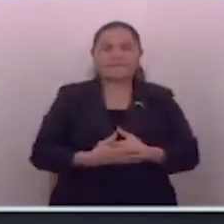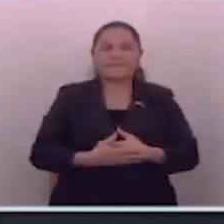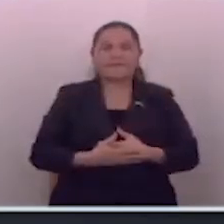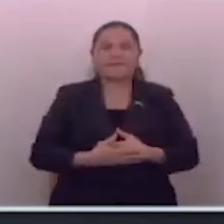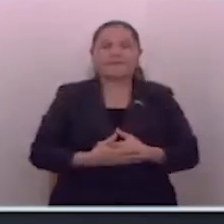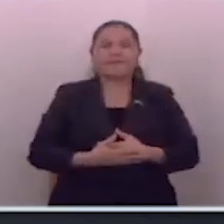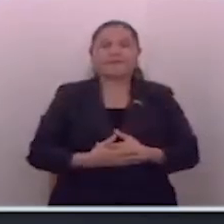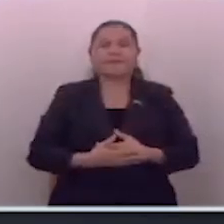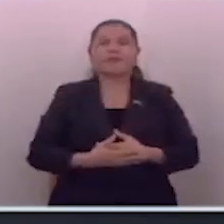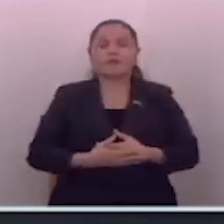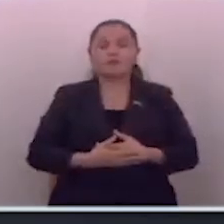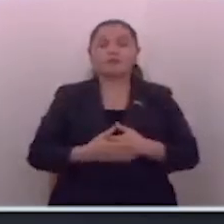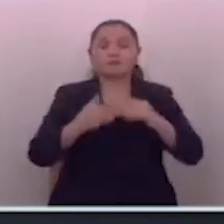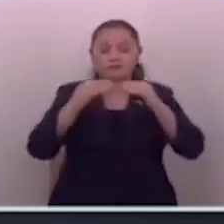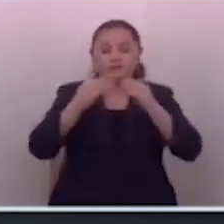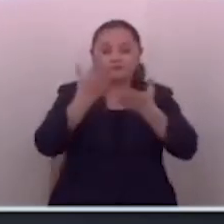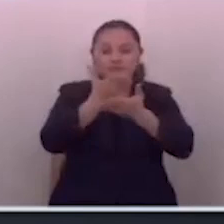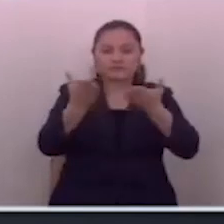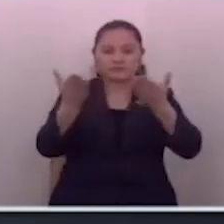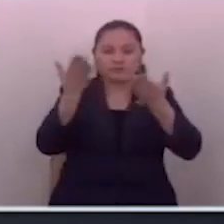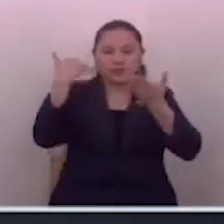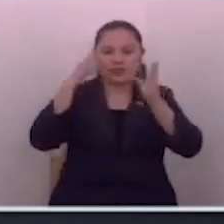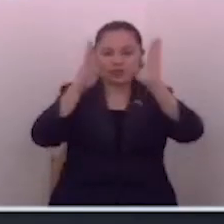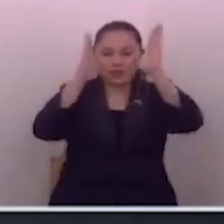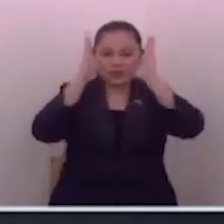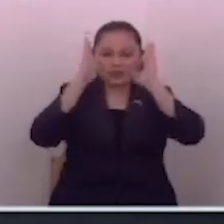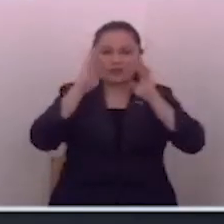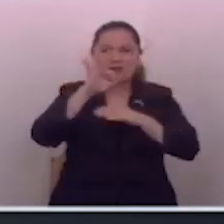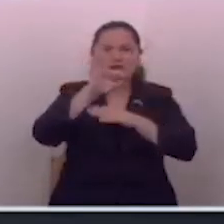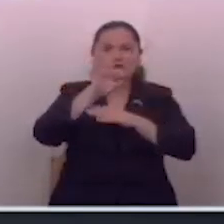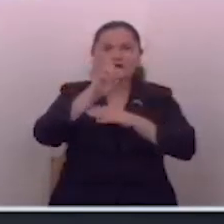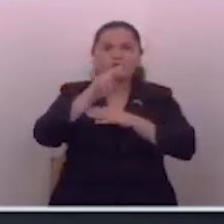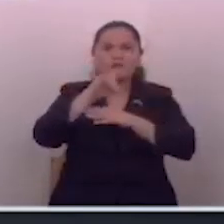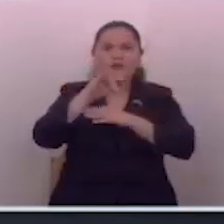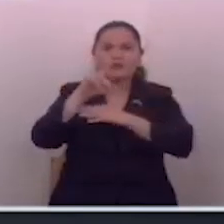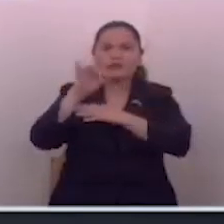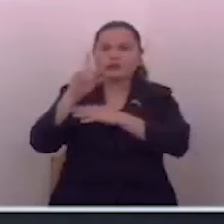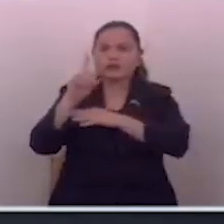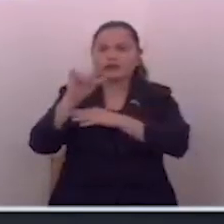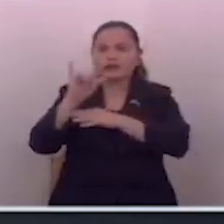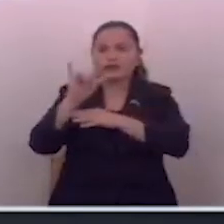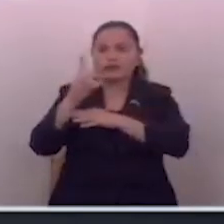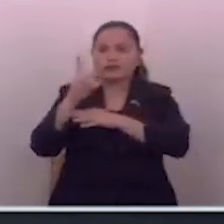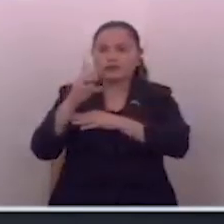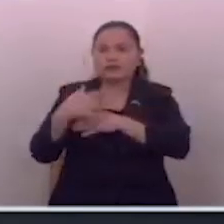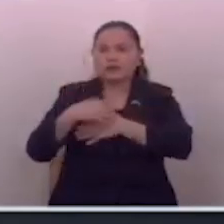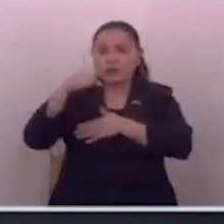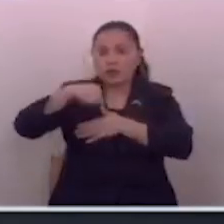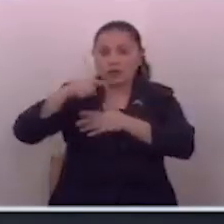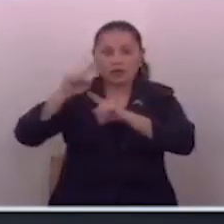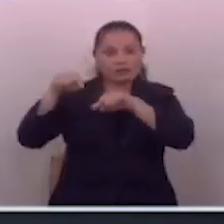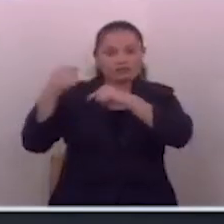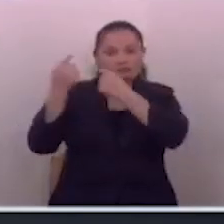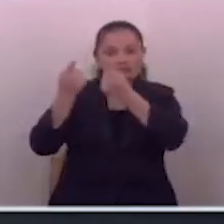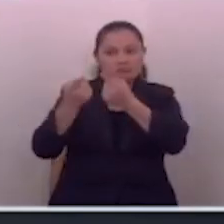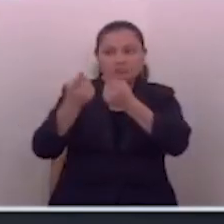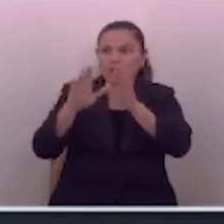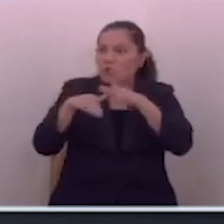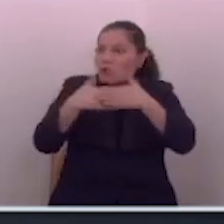quienes eran atendidos en FOPROLID. Hasta hoy, el hospital no está.